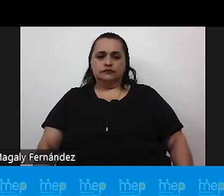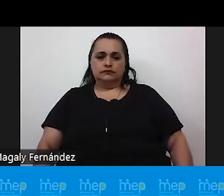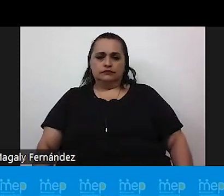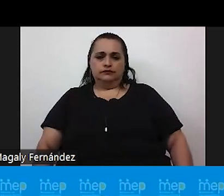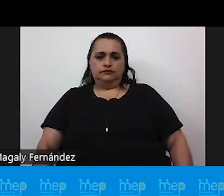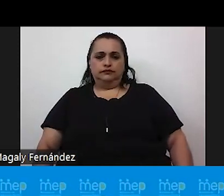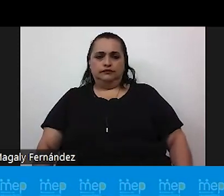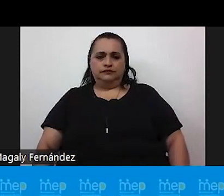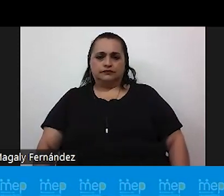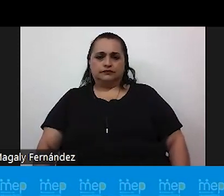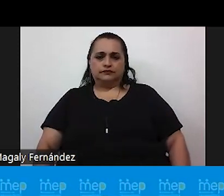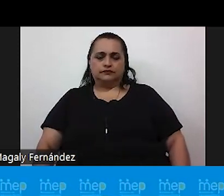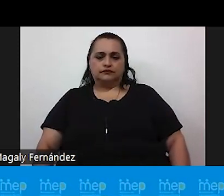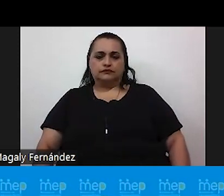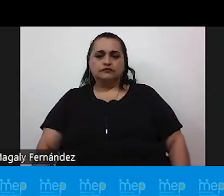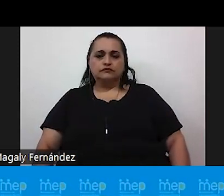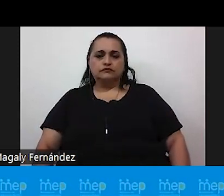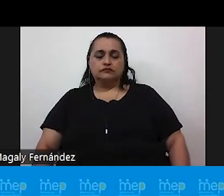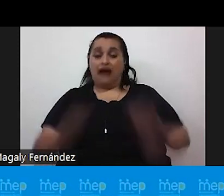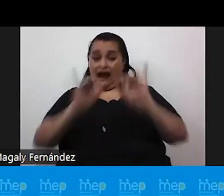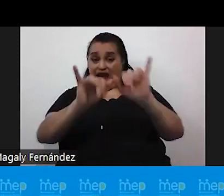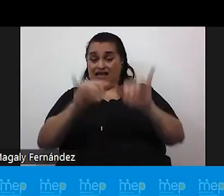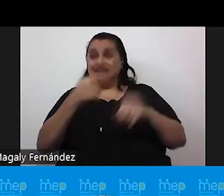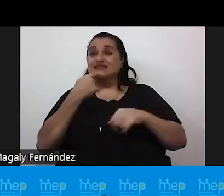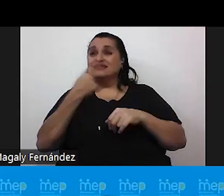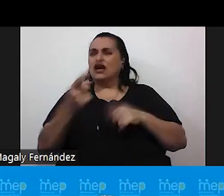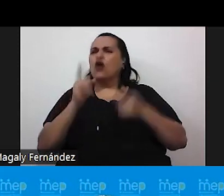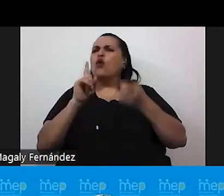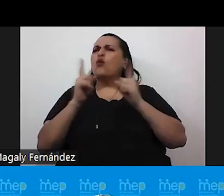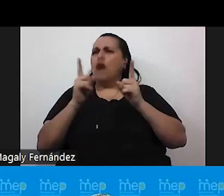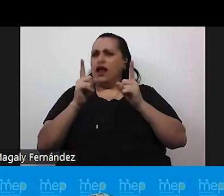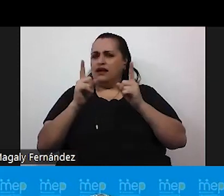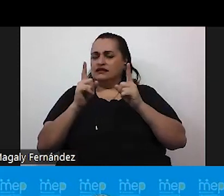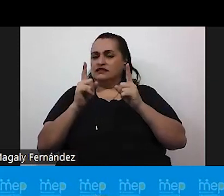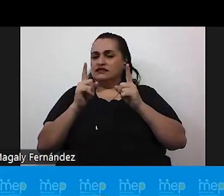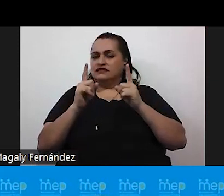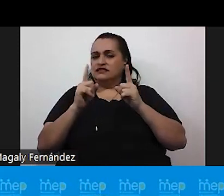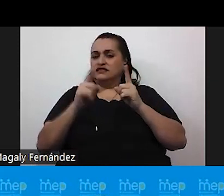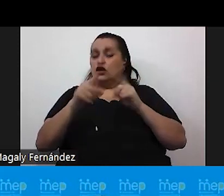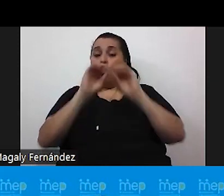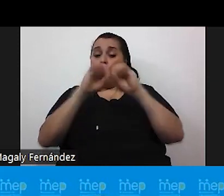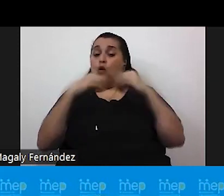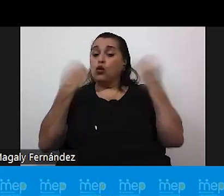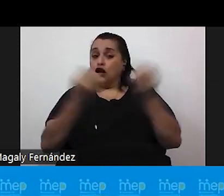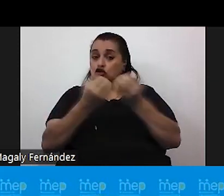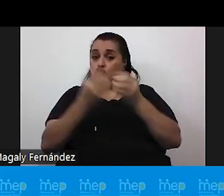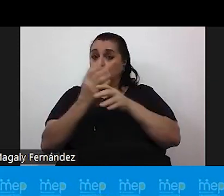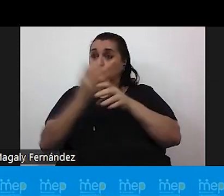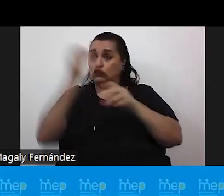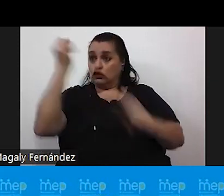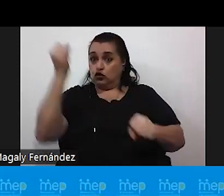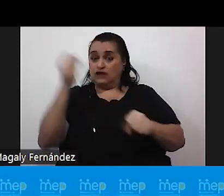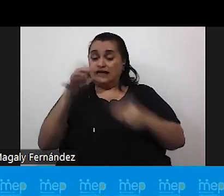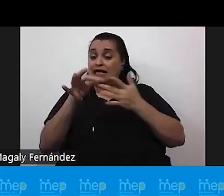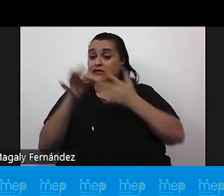siguiente acá les decía cuáles pueden ser algunas de las fundaciones organizaciones que son especialistas